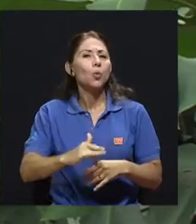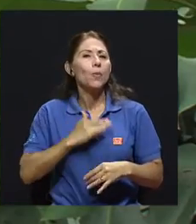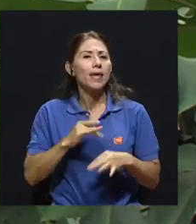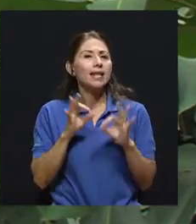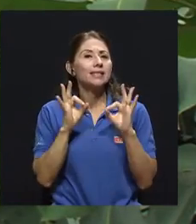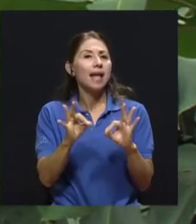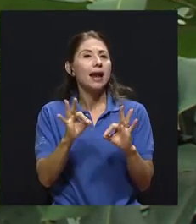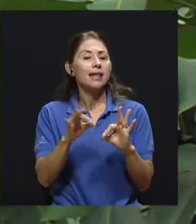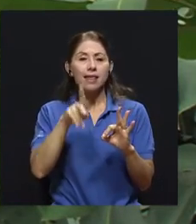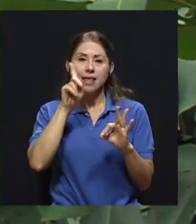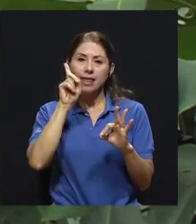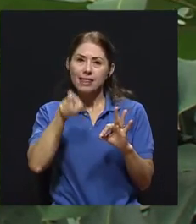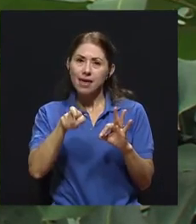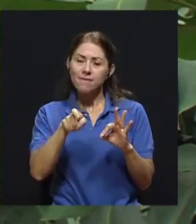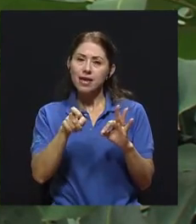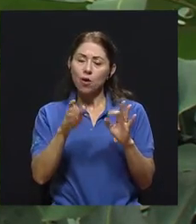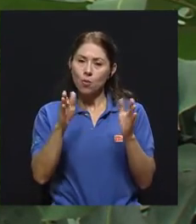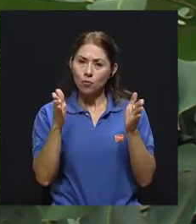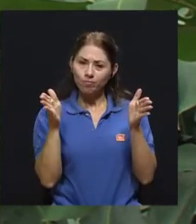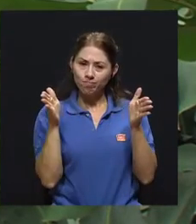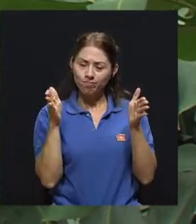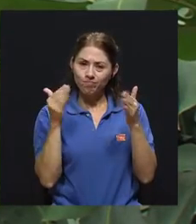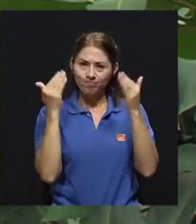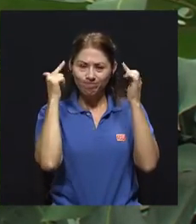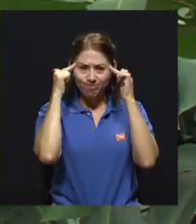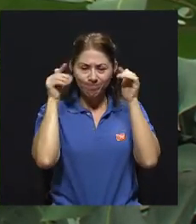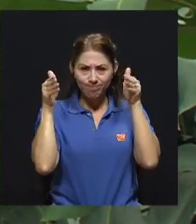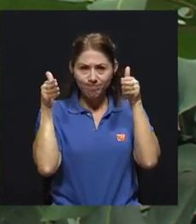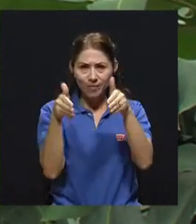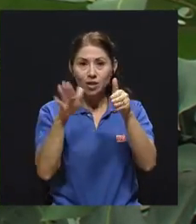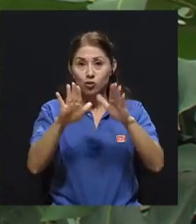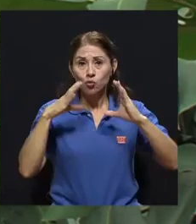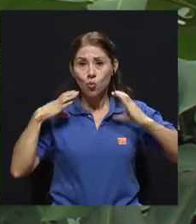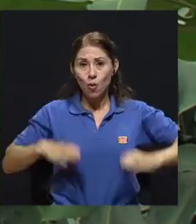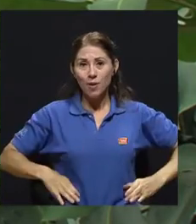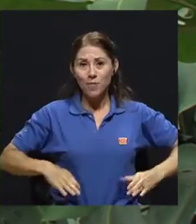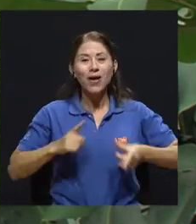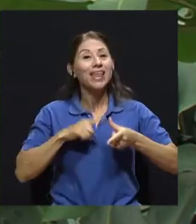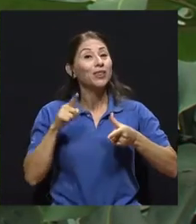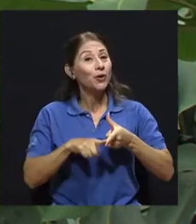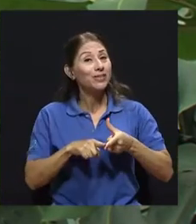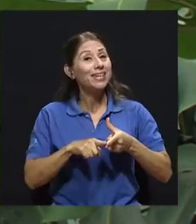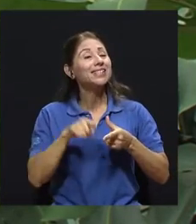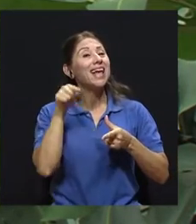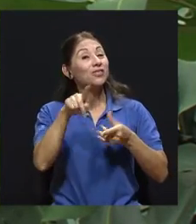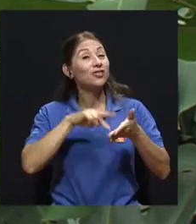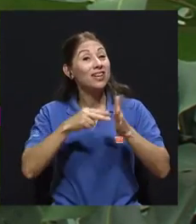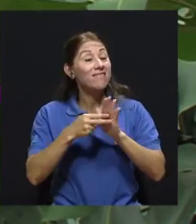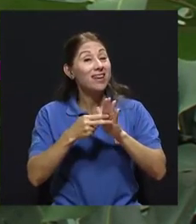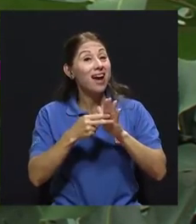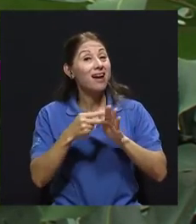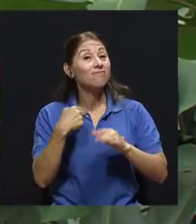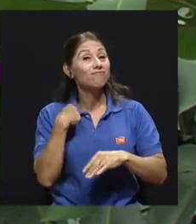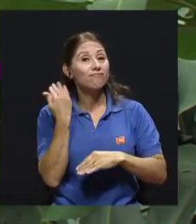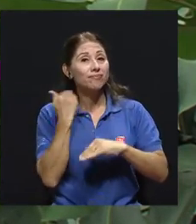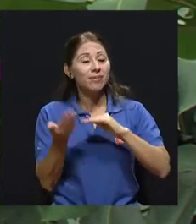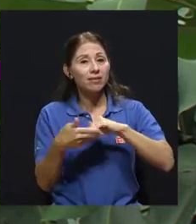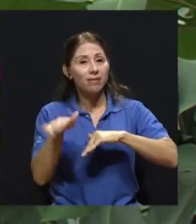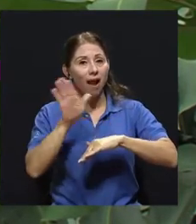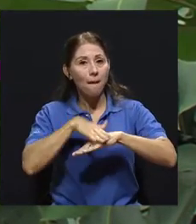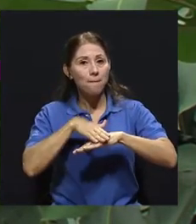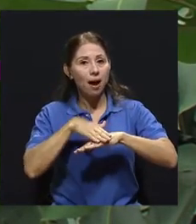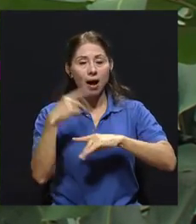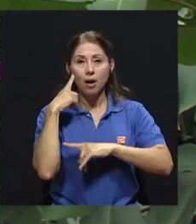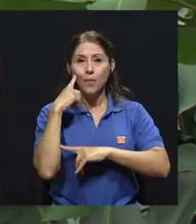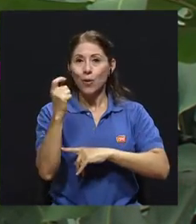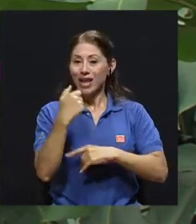cómo esté su cuerpo, podríamos decir que caemos en una pequeña trampa, una pequeña gran trampa, porque la